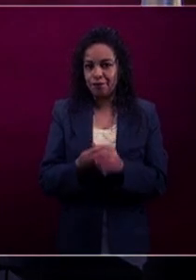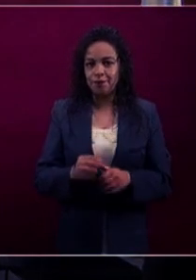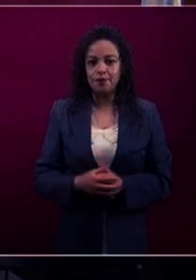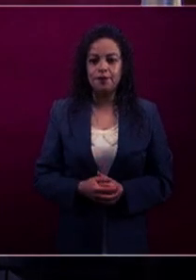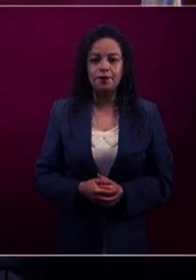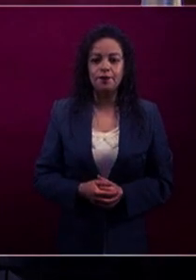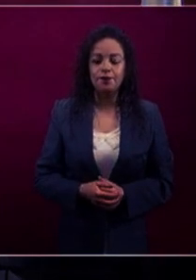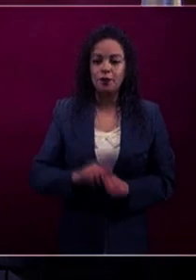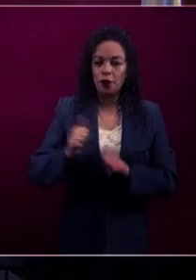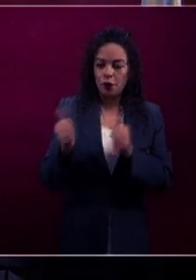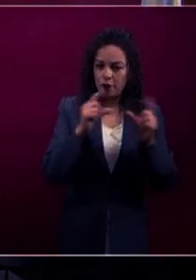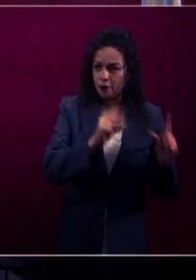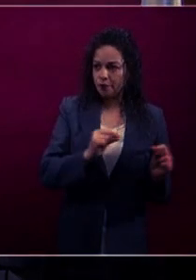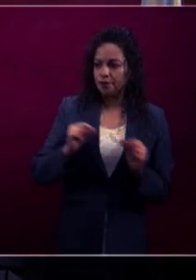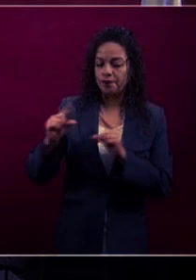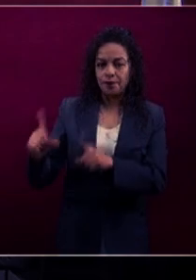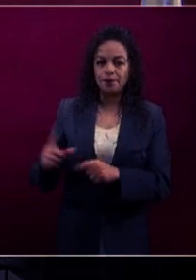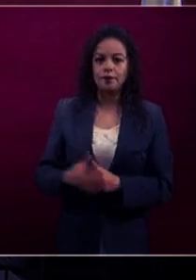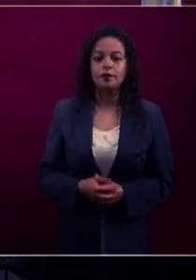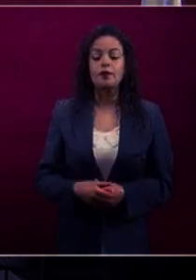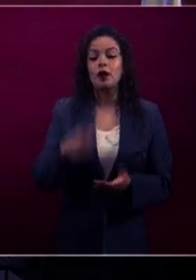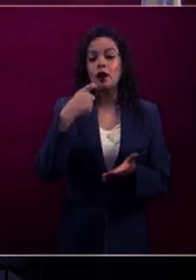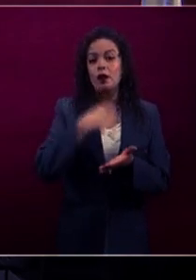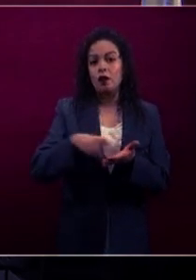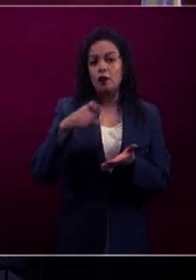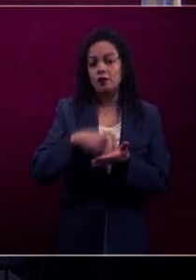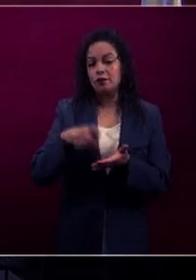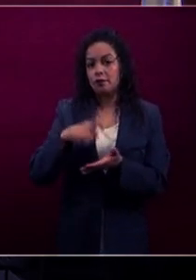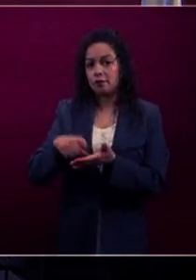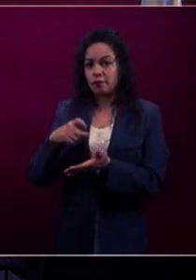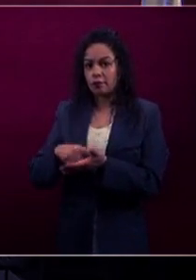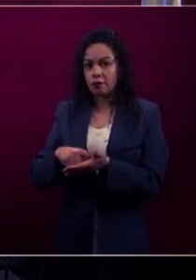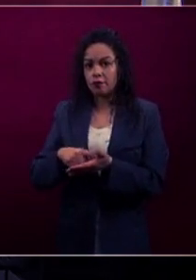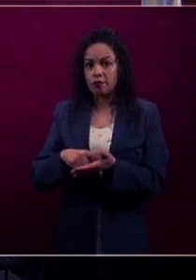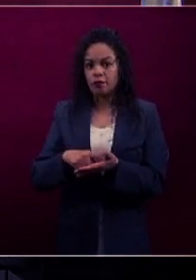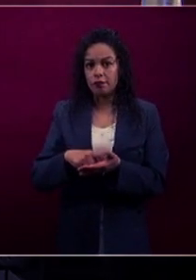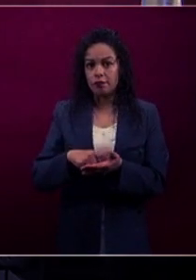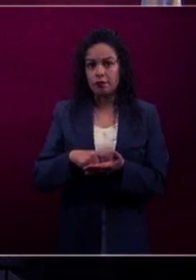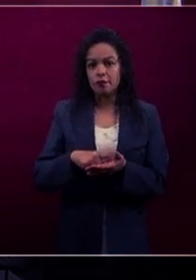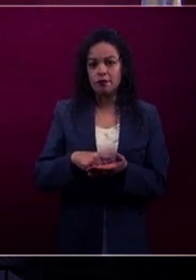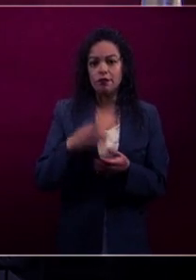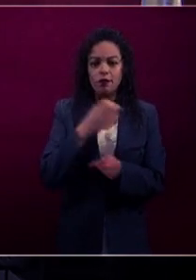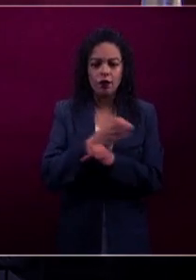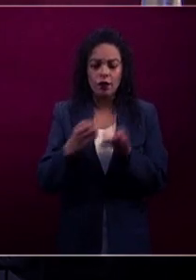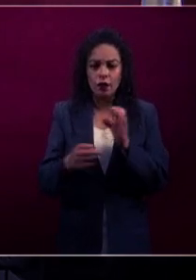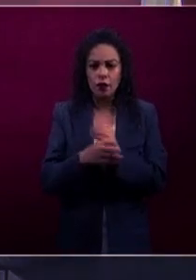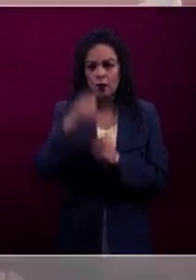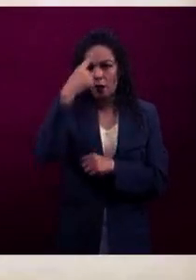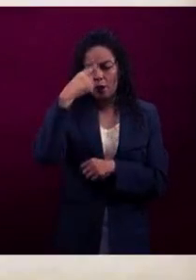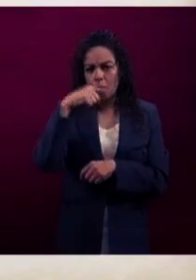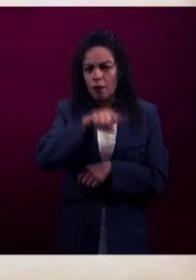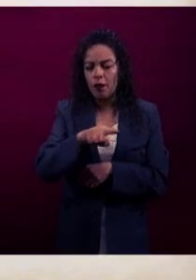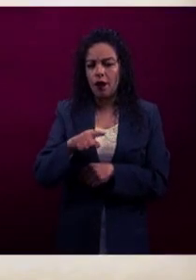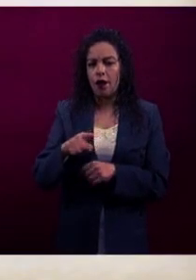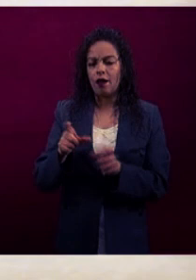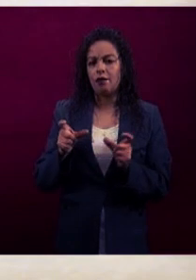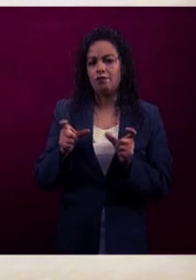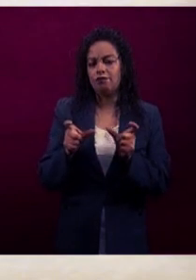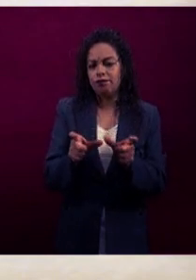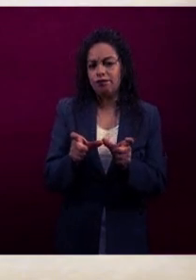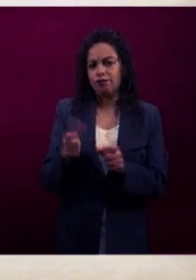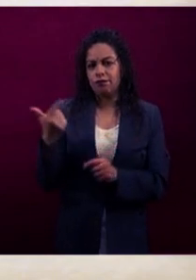a la adquisición de nuevo material, nuevo equipo para la Guardia Nacional, en la cuestión de vehículos, tenemos